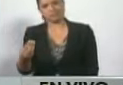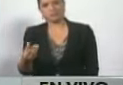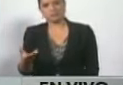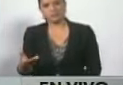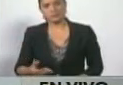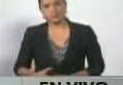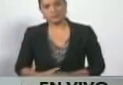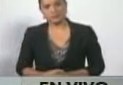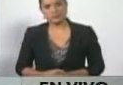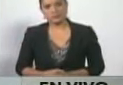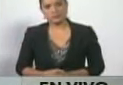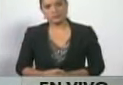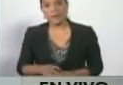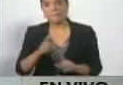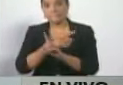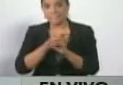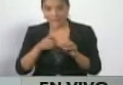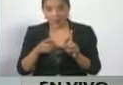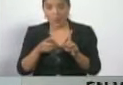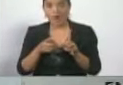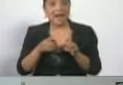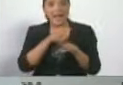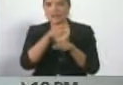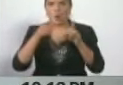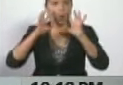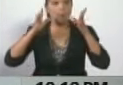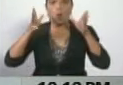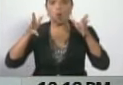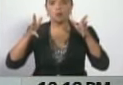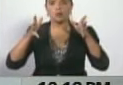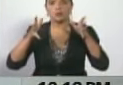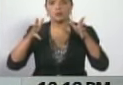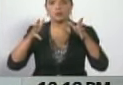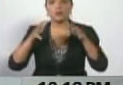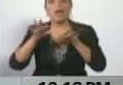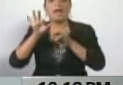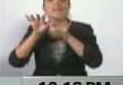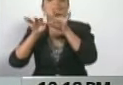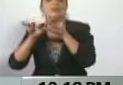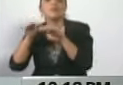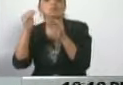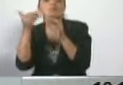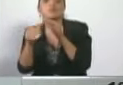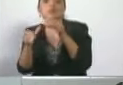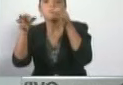y en tiempo real, como ellos andan como locos, le estaban sacando un comunicado oficial.